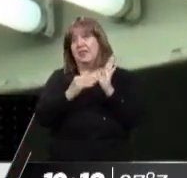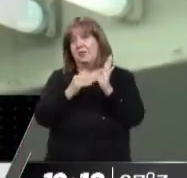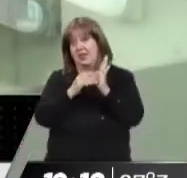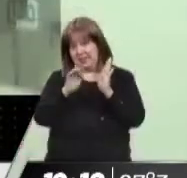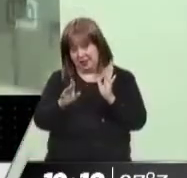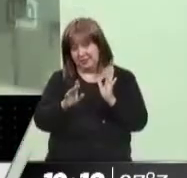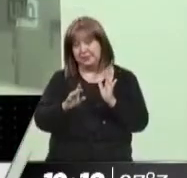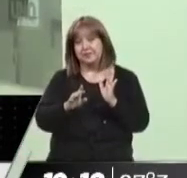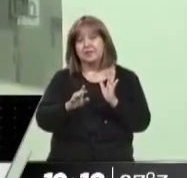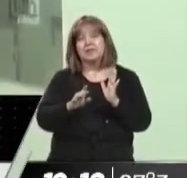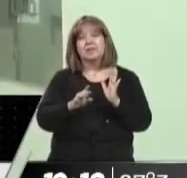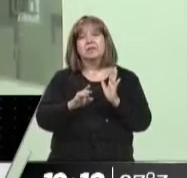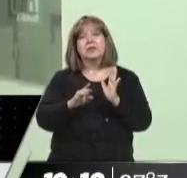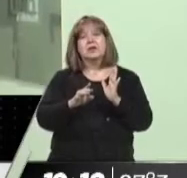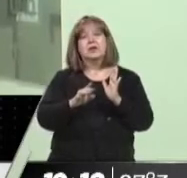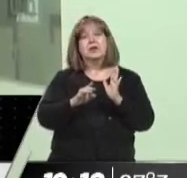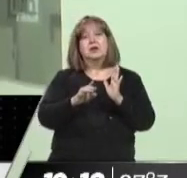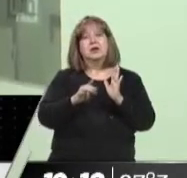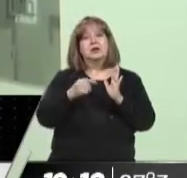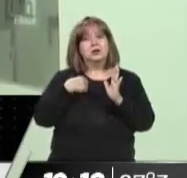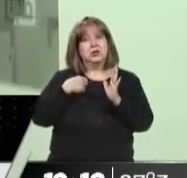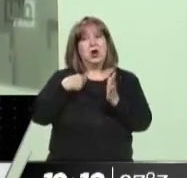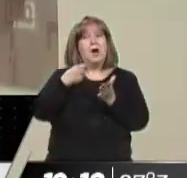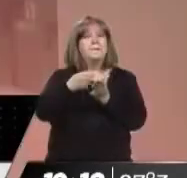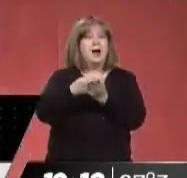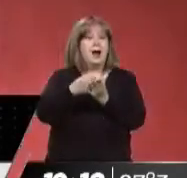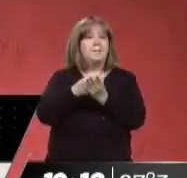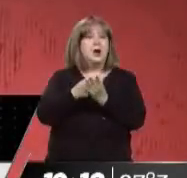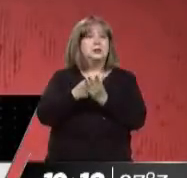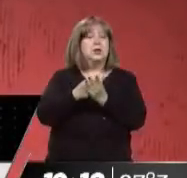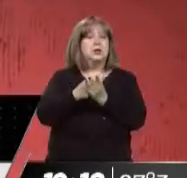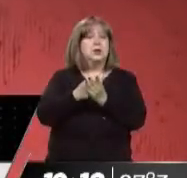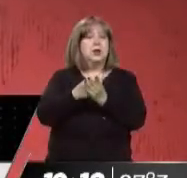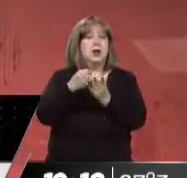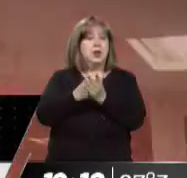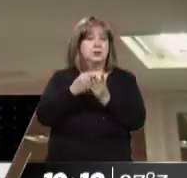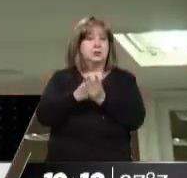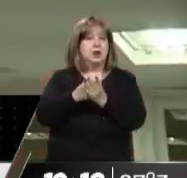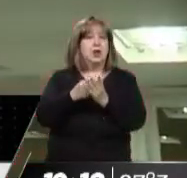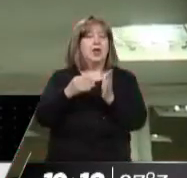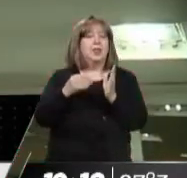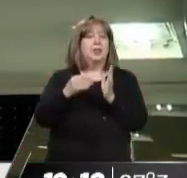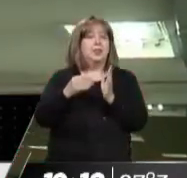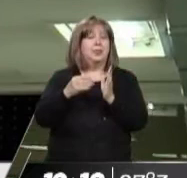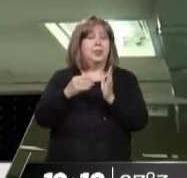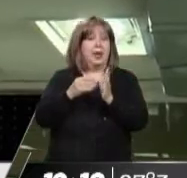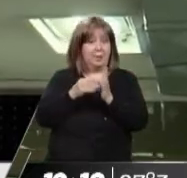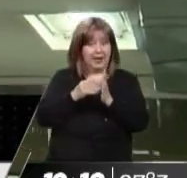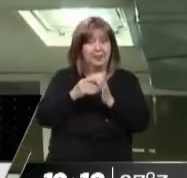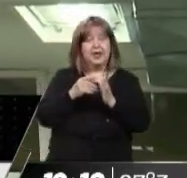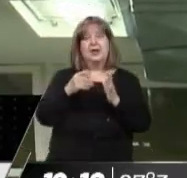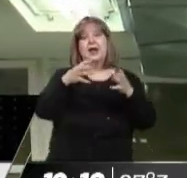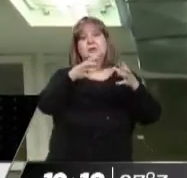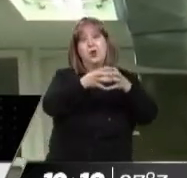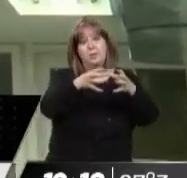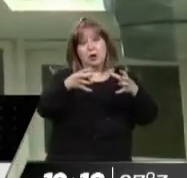Nacional. En el criollo más básico significa que vamos a estar pagando mucho de nosotros, un poquito más. Exactamente. Va, un poquito no, un poquito, mucho, medio.